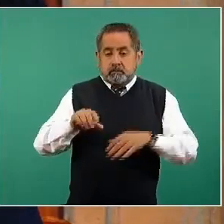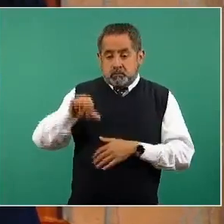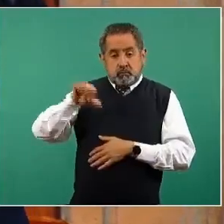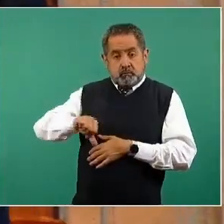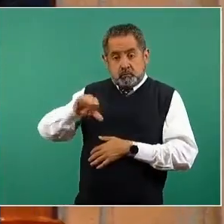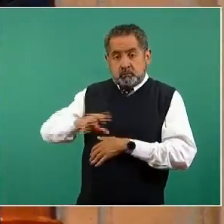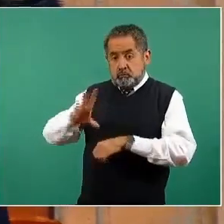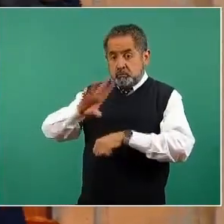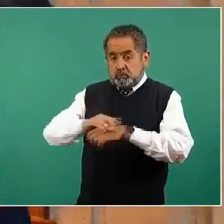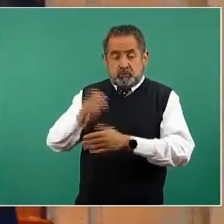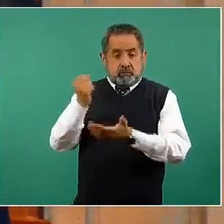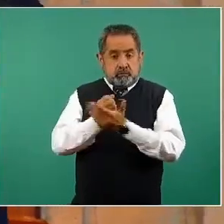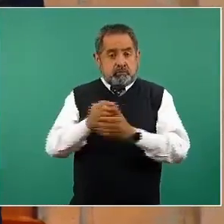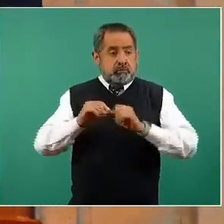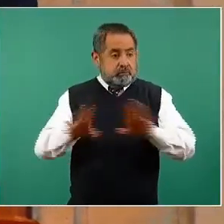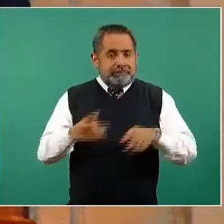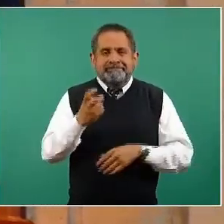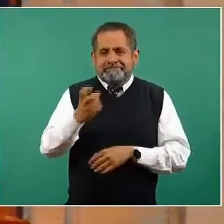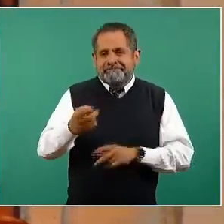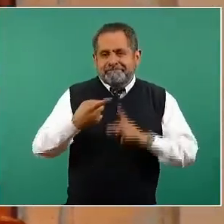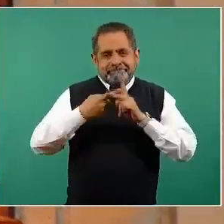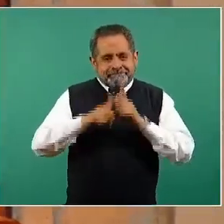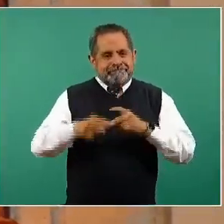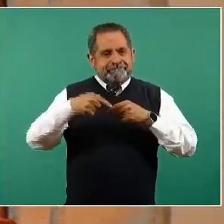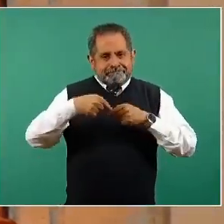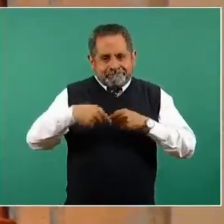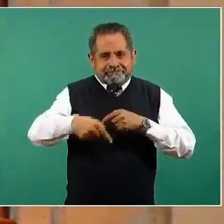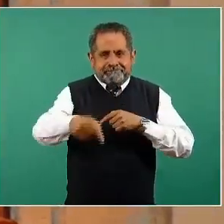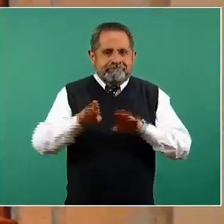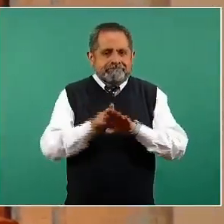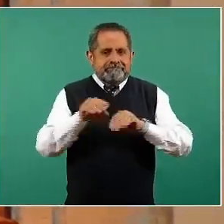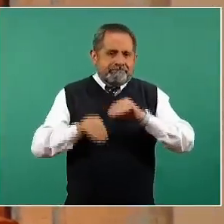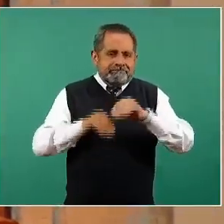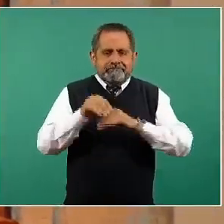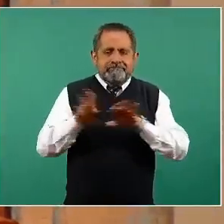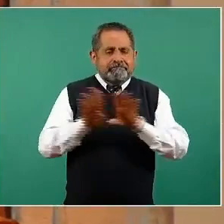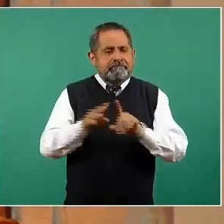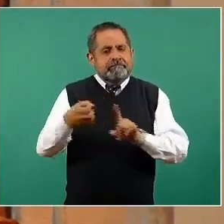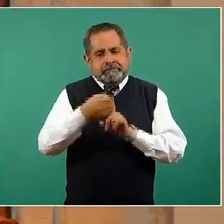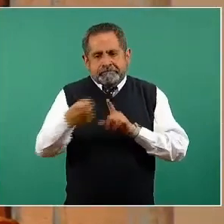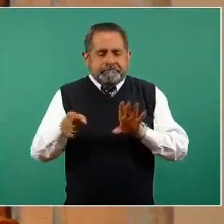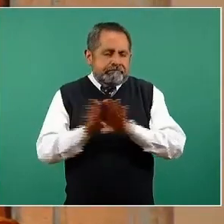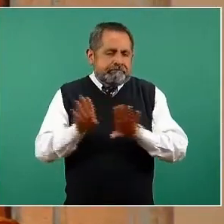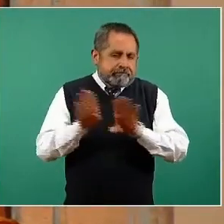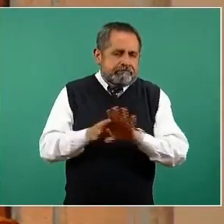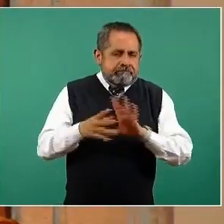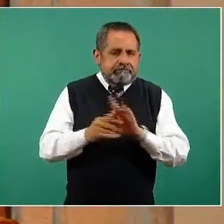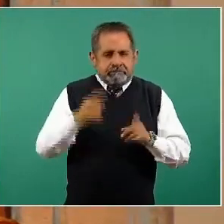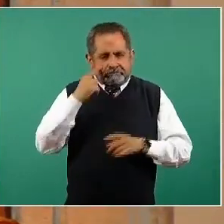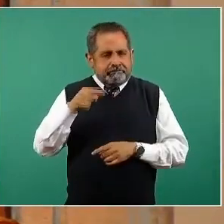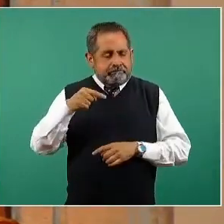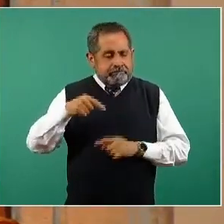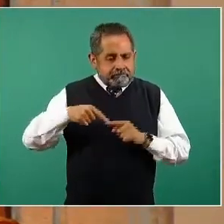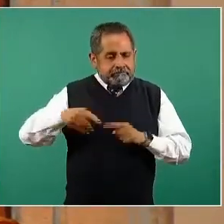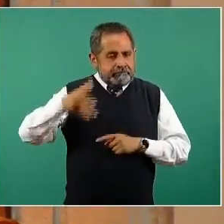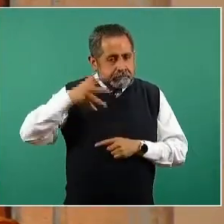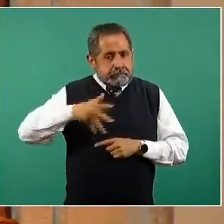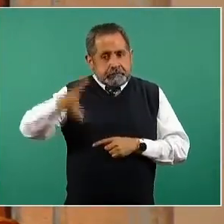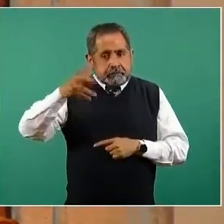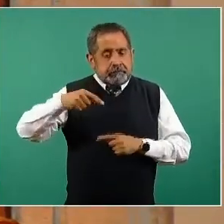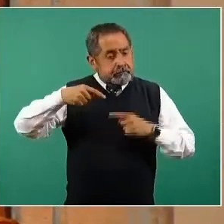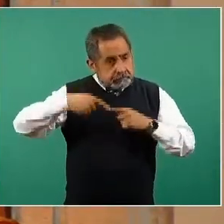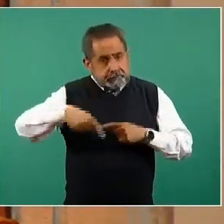de hoy, por lo tanto está entrando ya a los ejercicios de logística y de seguro en futuros días